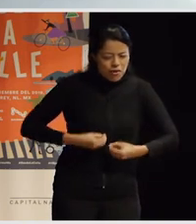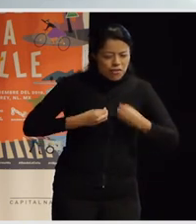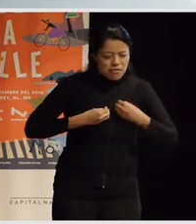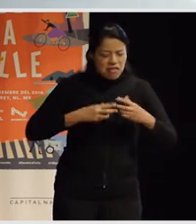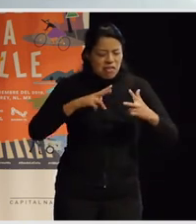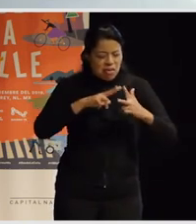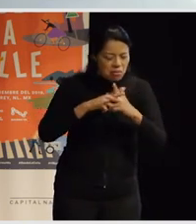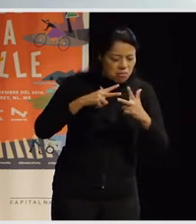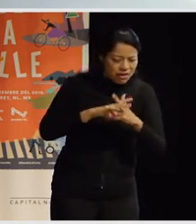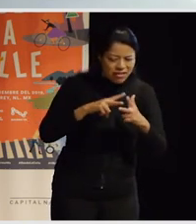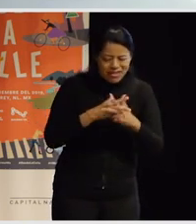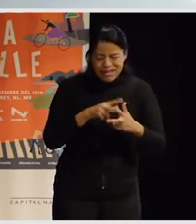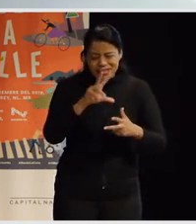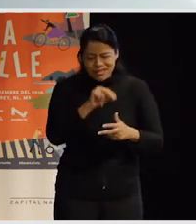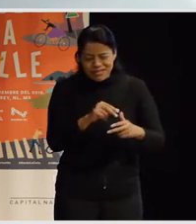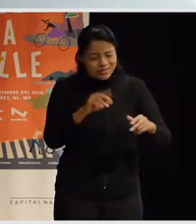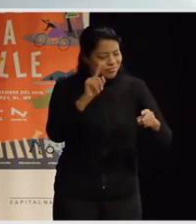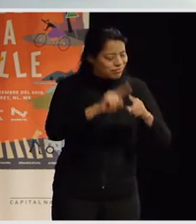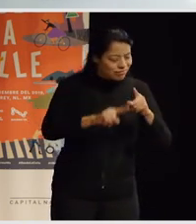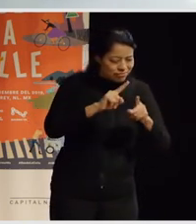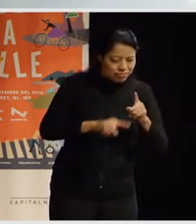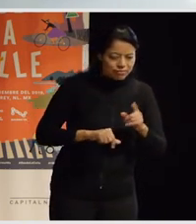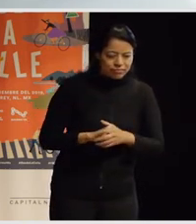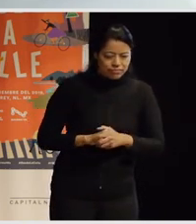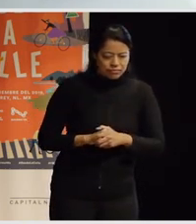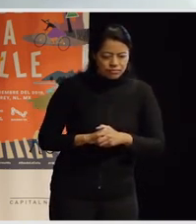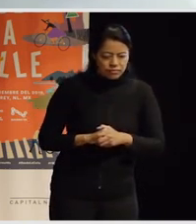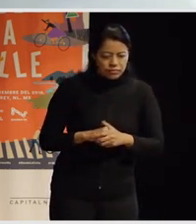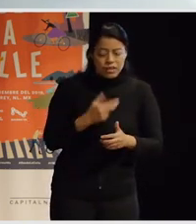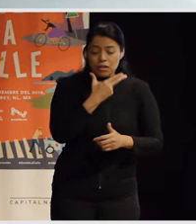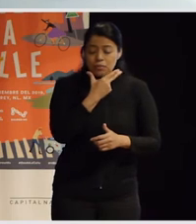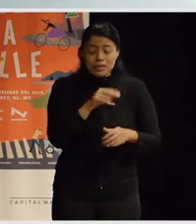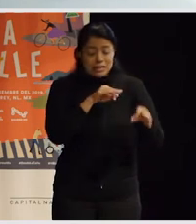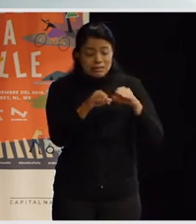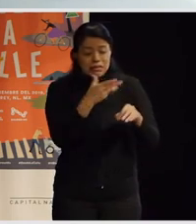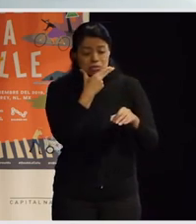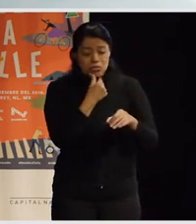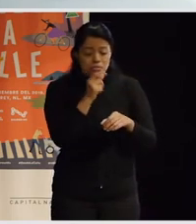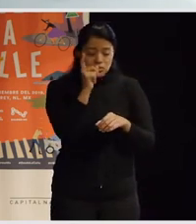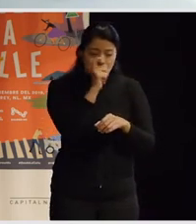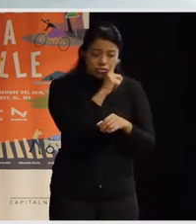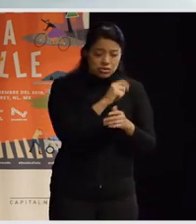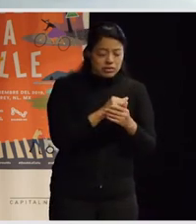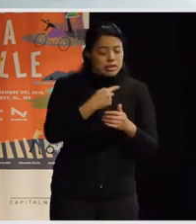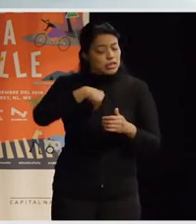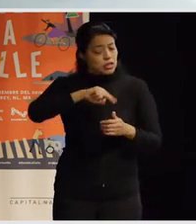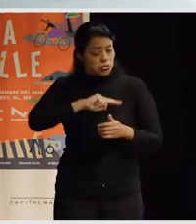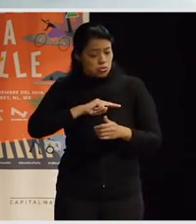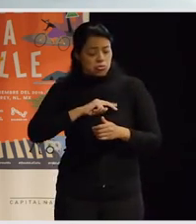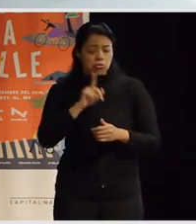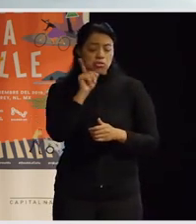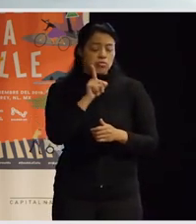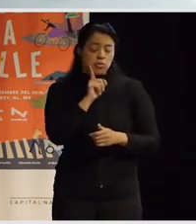tipo de modelos que yo creo que sin un trabajo personal hecho por los hombres es muy difícil ¿no? si nosotras caminamos solas es